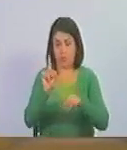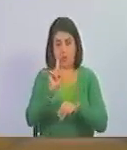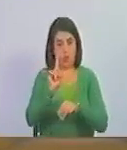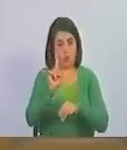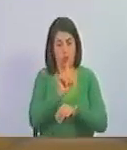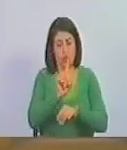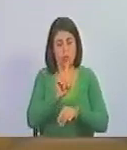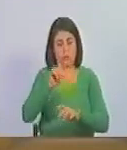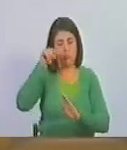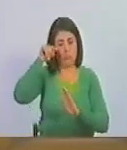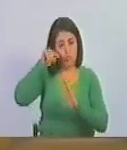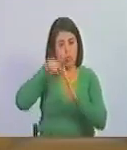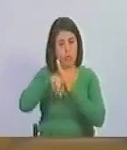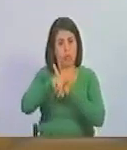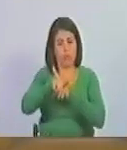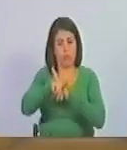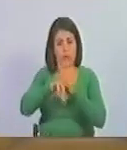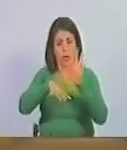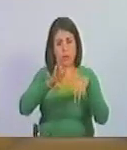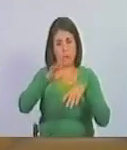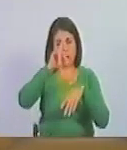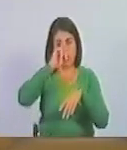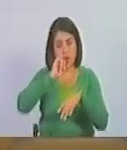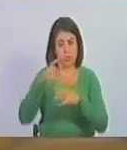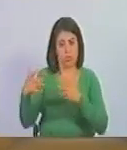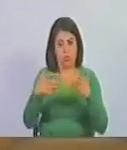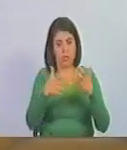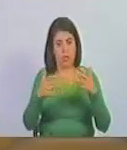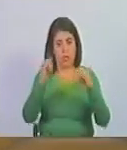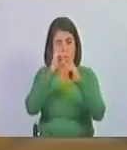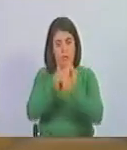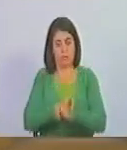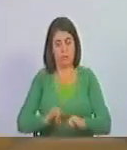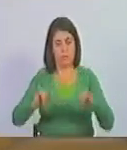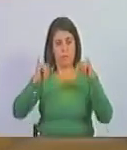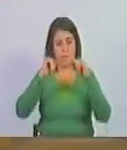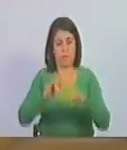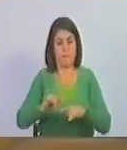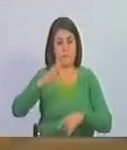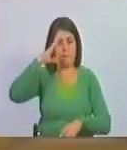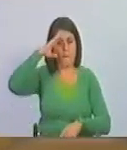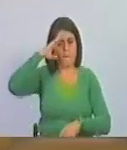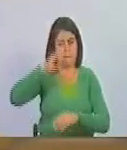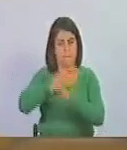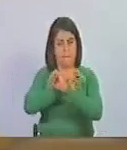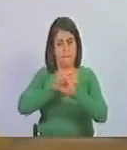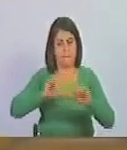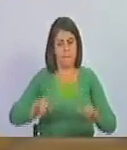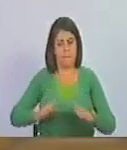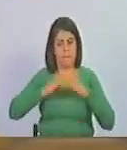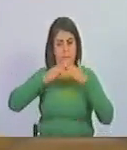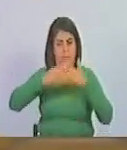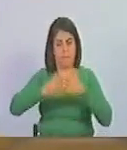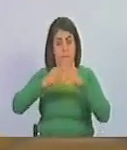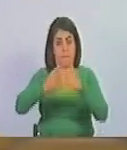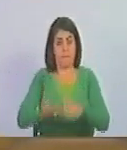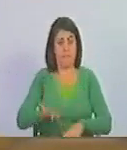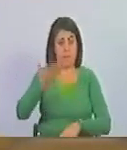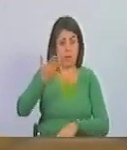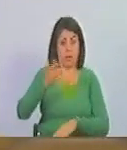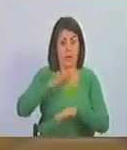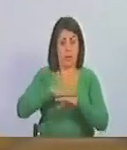Es más profunda, 14 años de guerra independentista y la armada jugó un papel fundamental